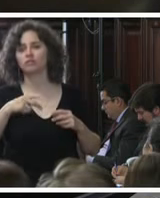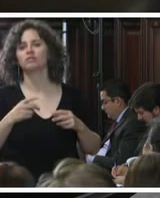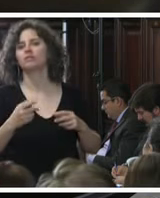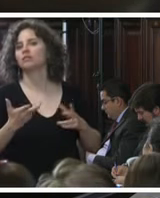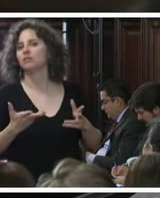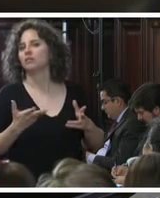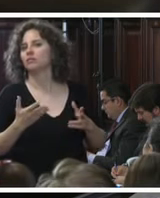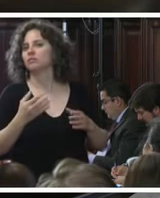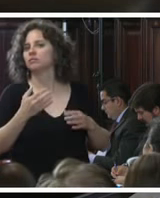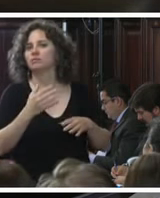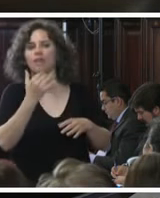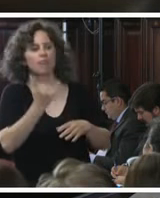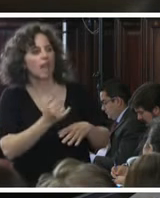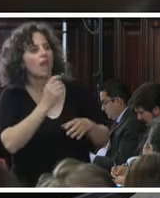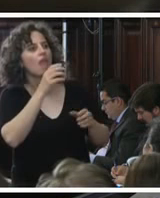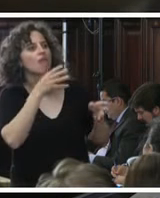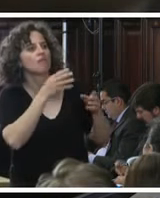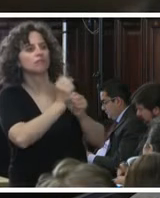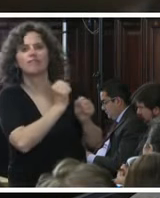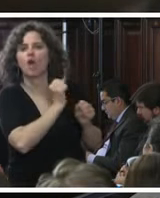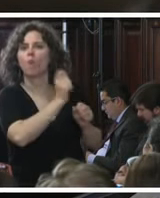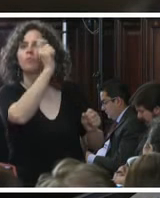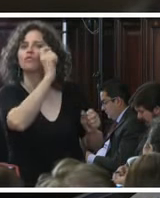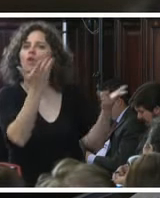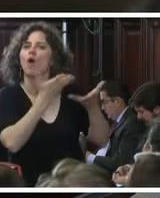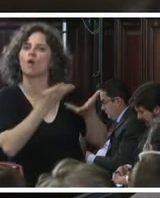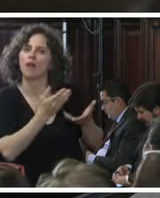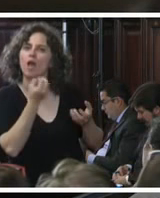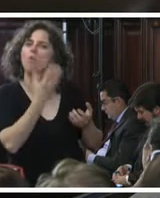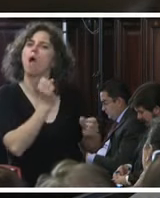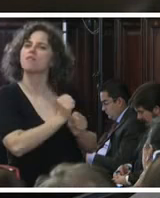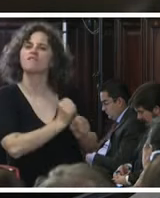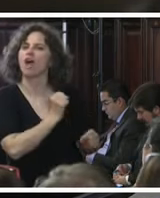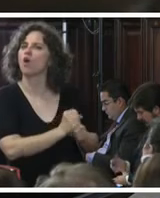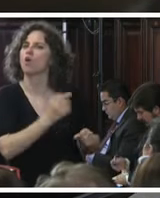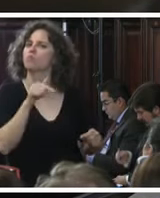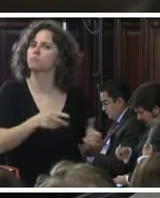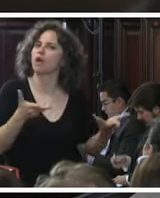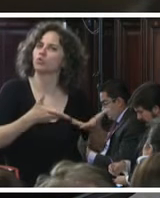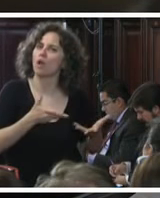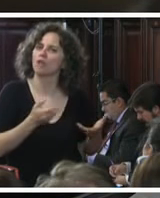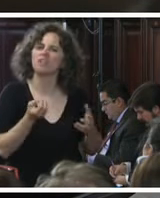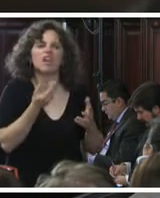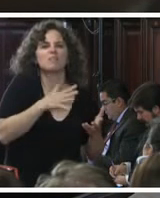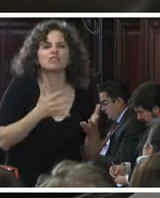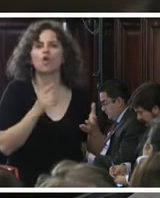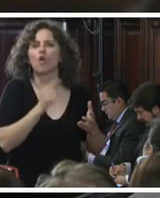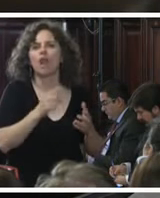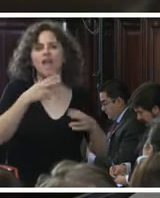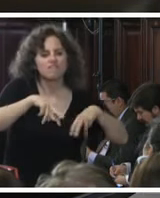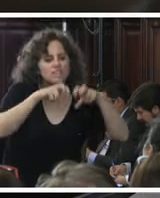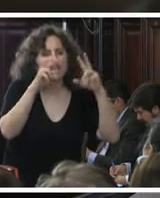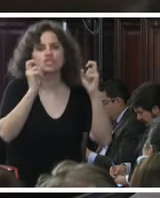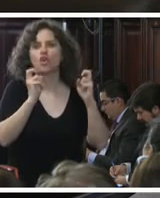¿cumple una función pública hoy en día? ¿cuál función? ¿y qué ha pasado con las investigaciones